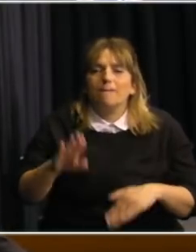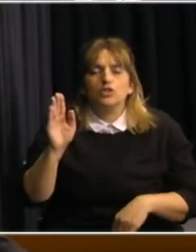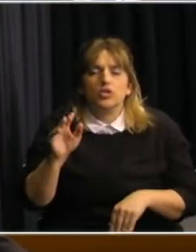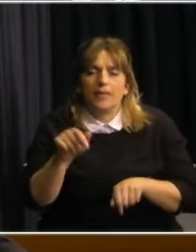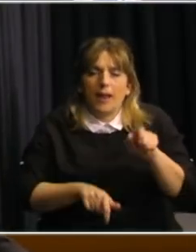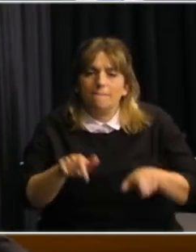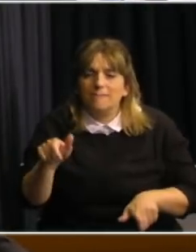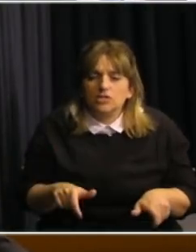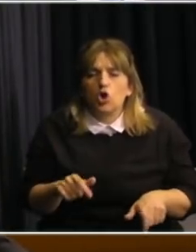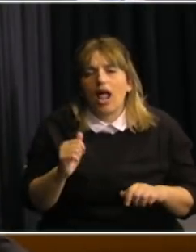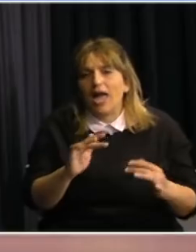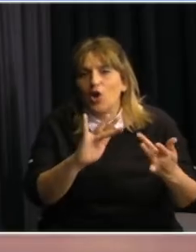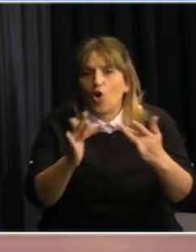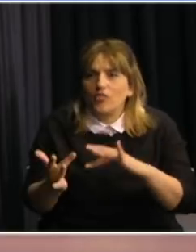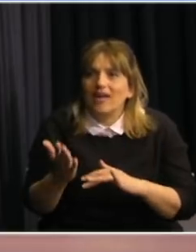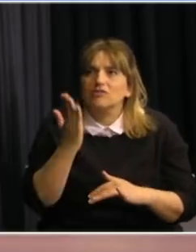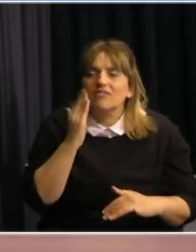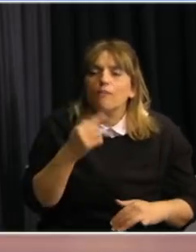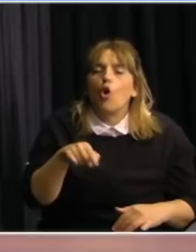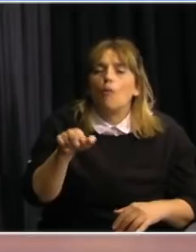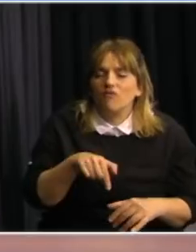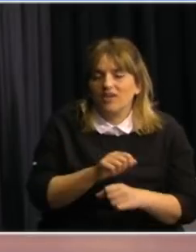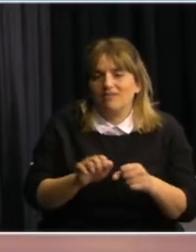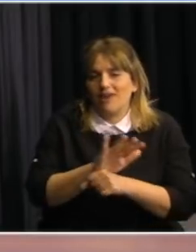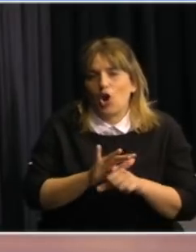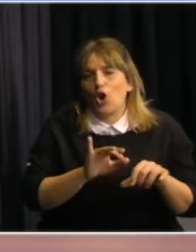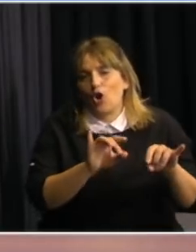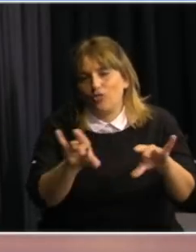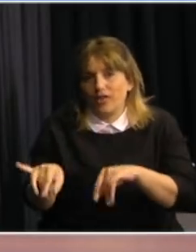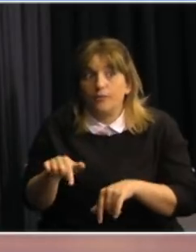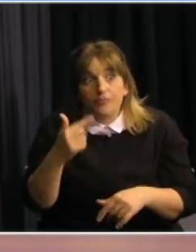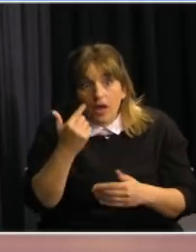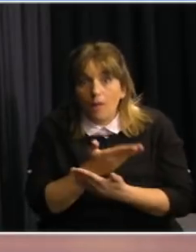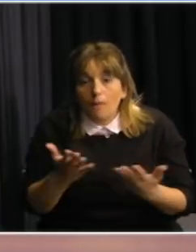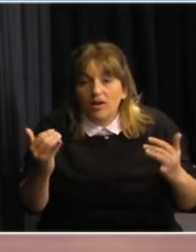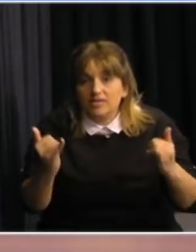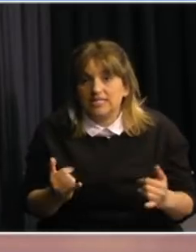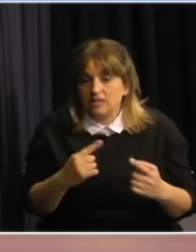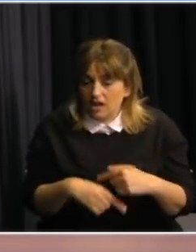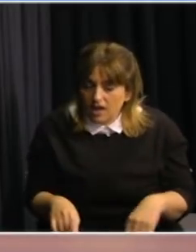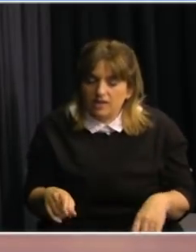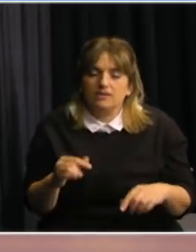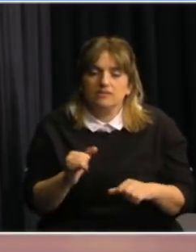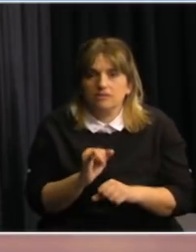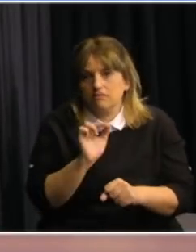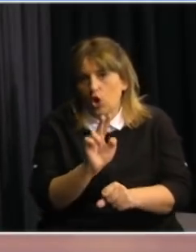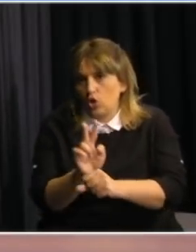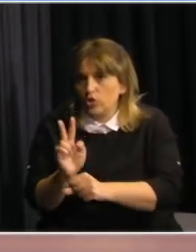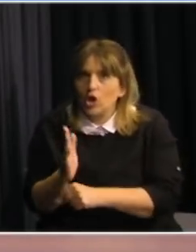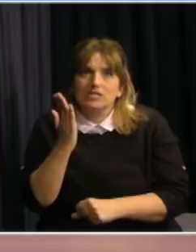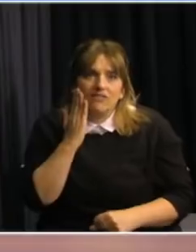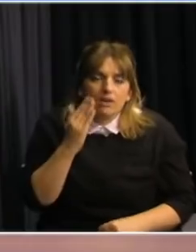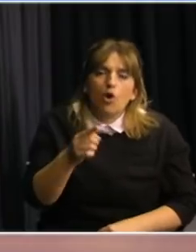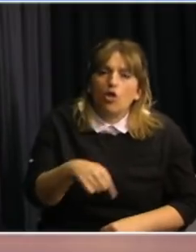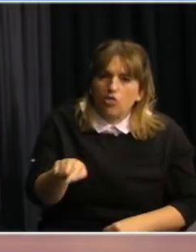se le encontraba anexo conocido. Entonces este tipo de indicadores nos dicen, bueno, estamos dentro de la capacidad de rastreo y